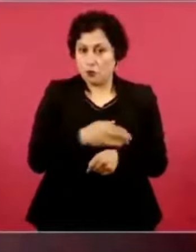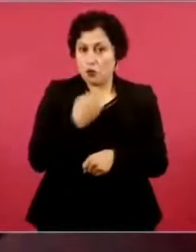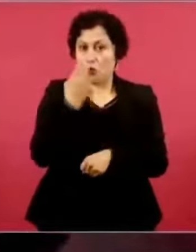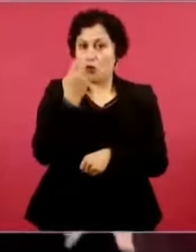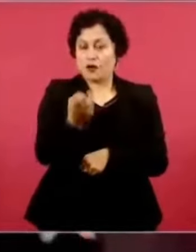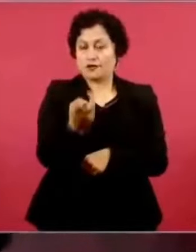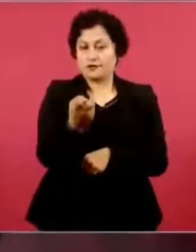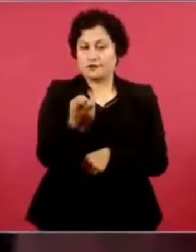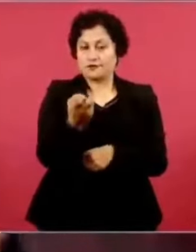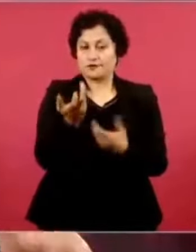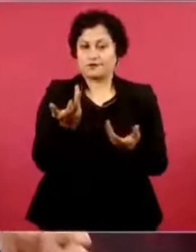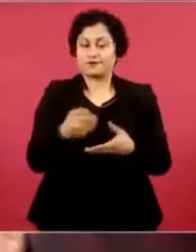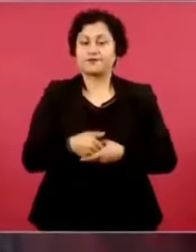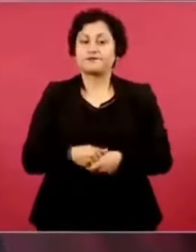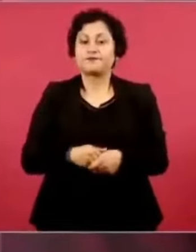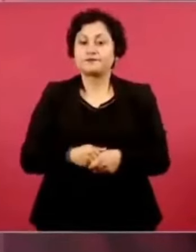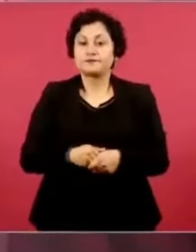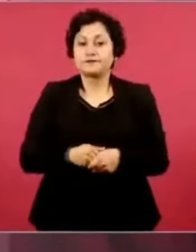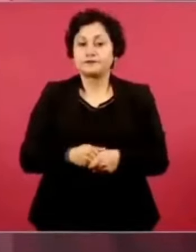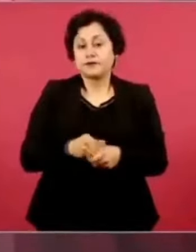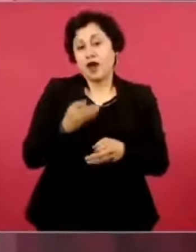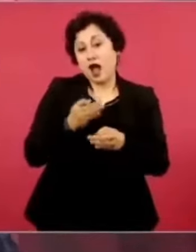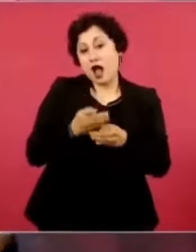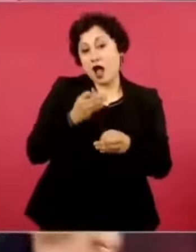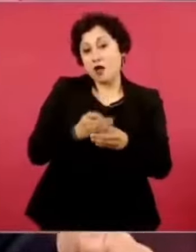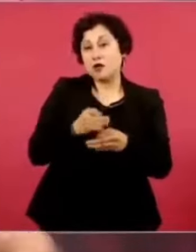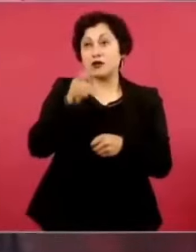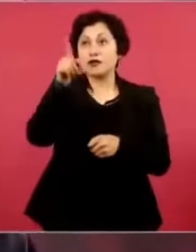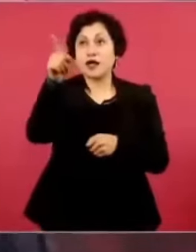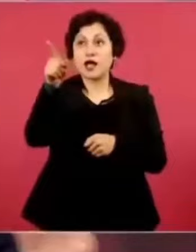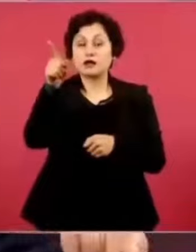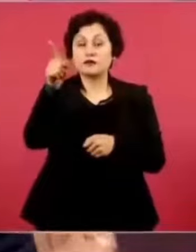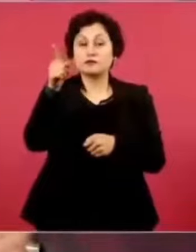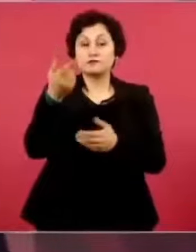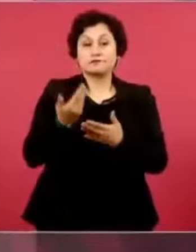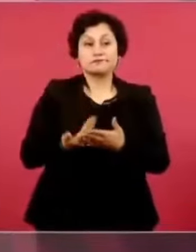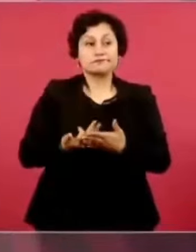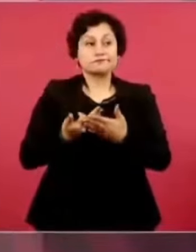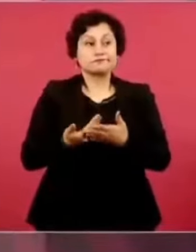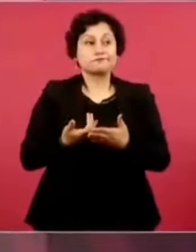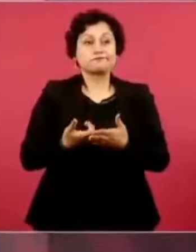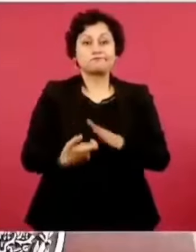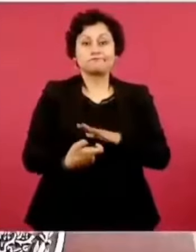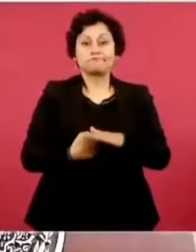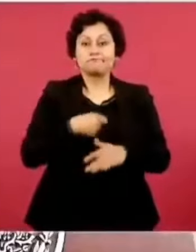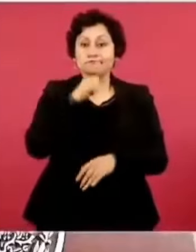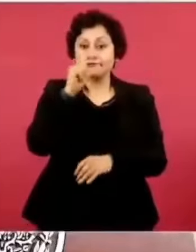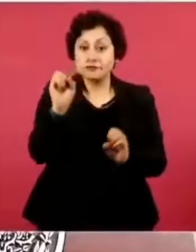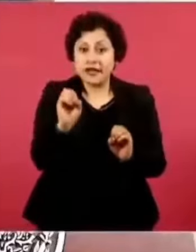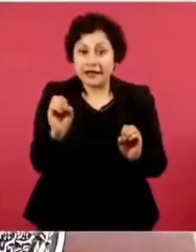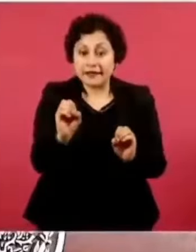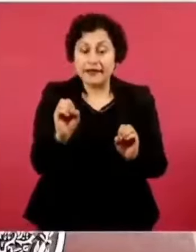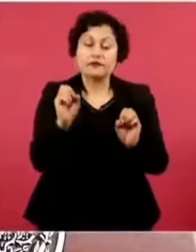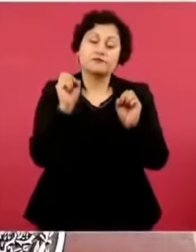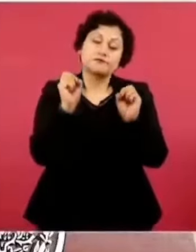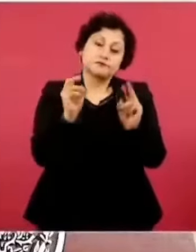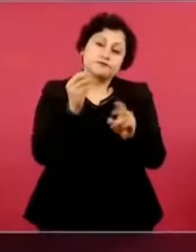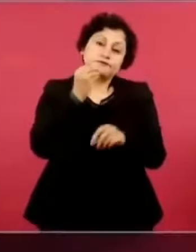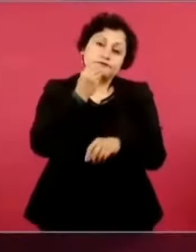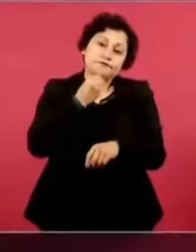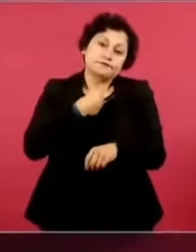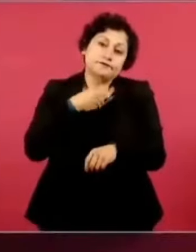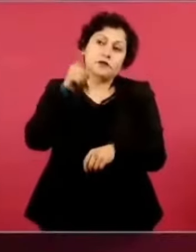como ahora no hay esa publicidad, ese dinero, los tenemos en contra,